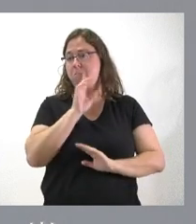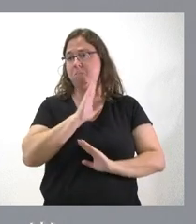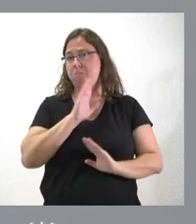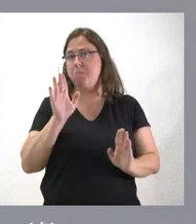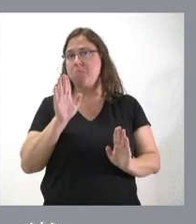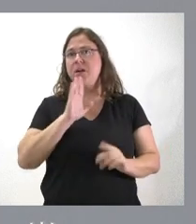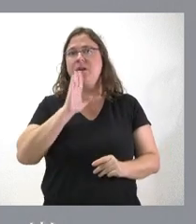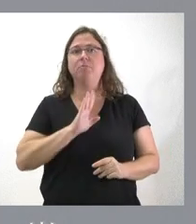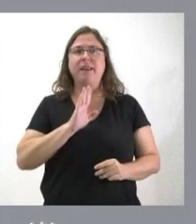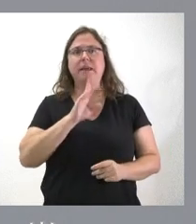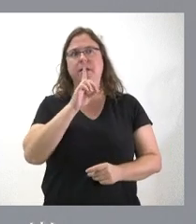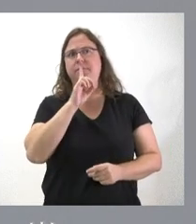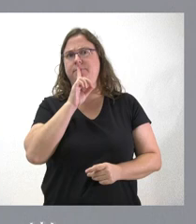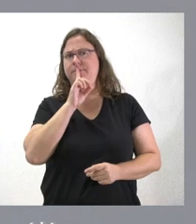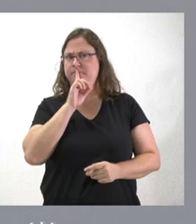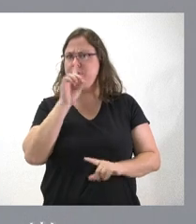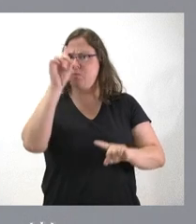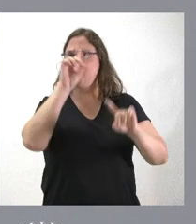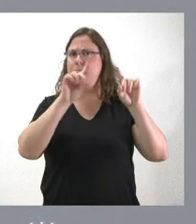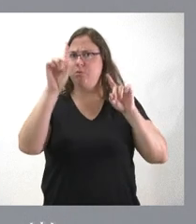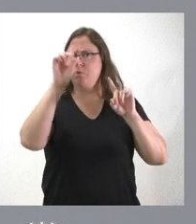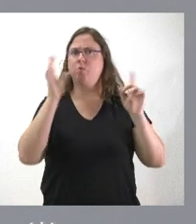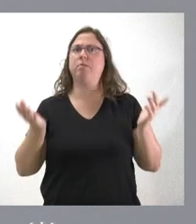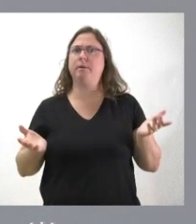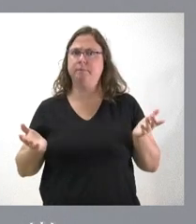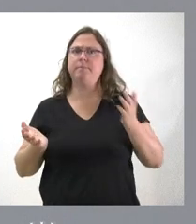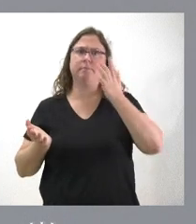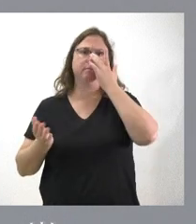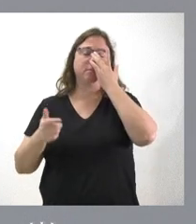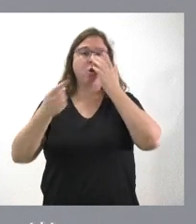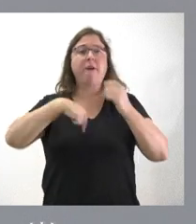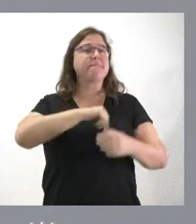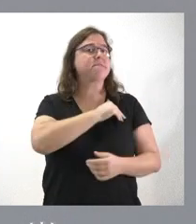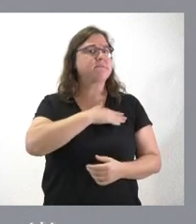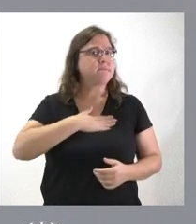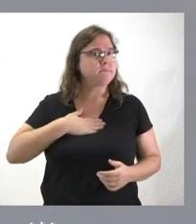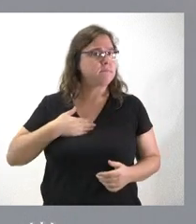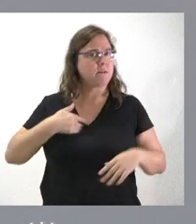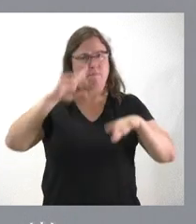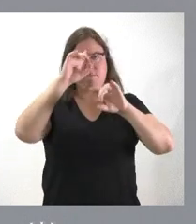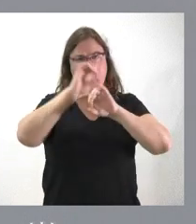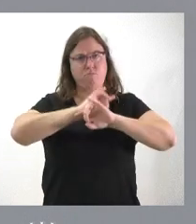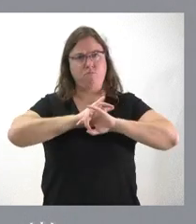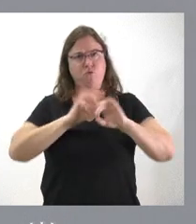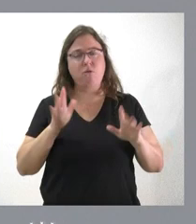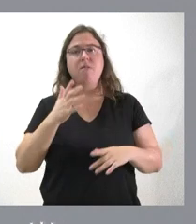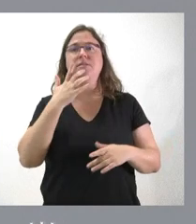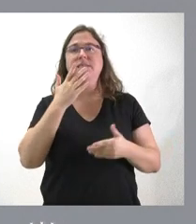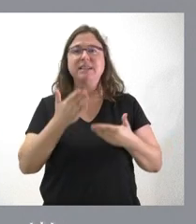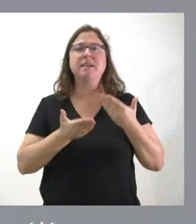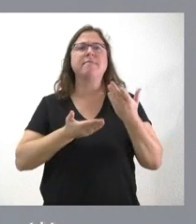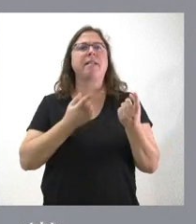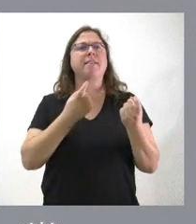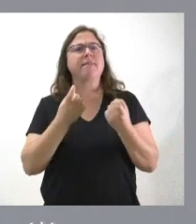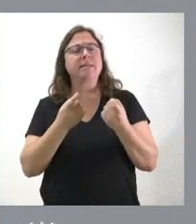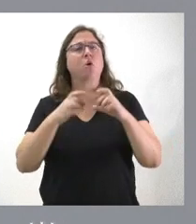nos parece que es un silencio preocupante en esta materia, pues nosotros queremos dejar claro que ante esas demandas de